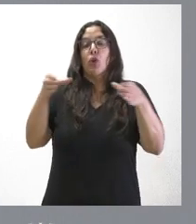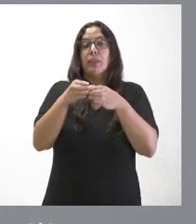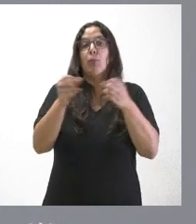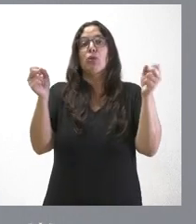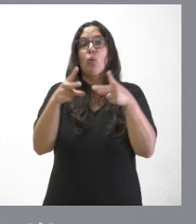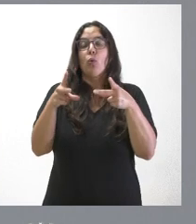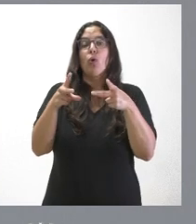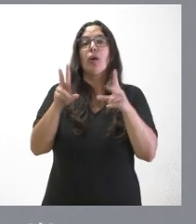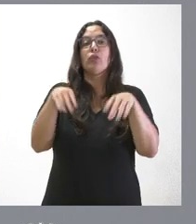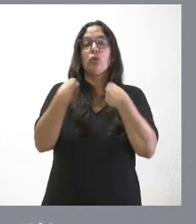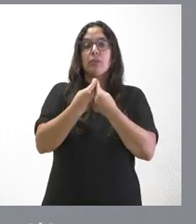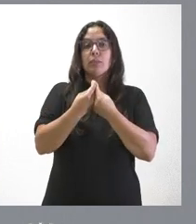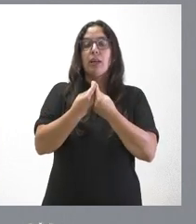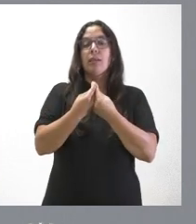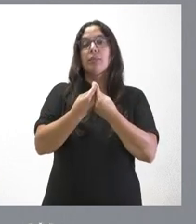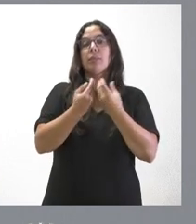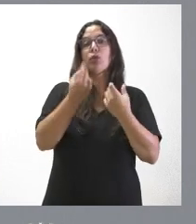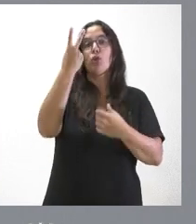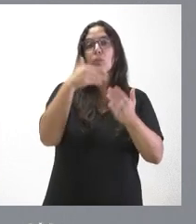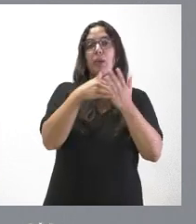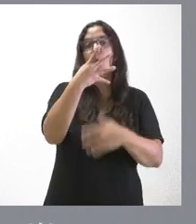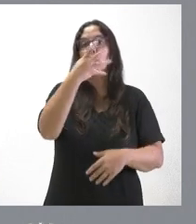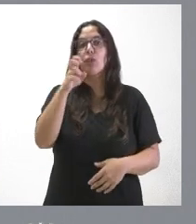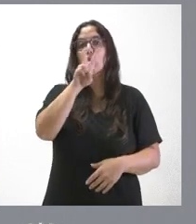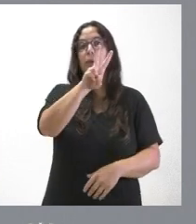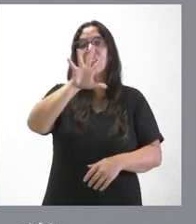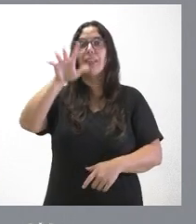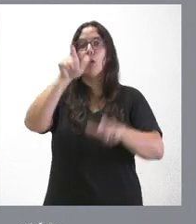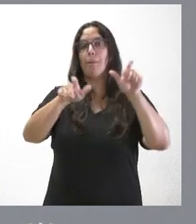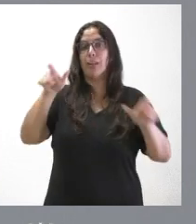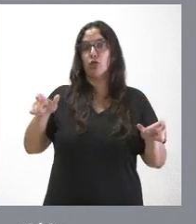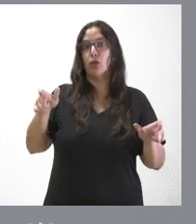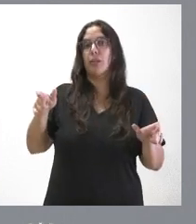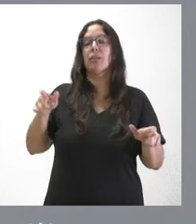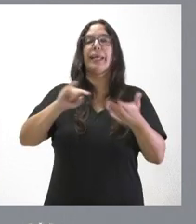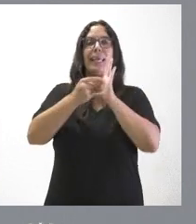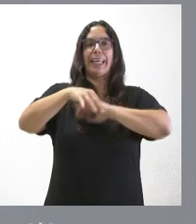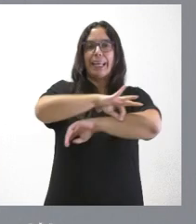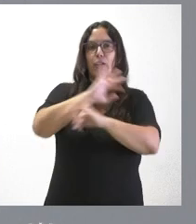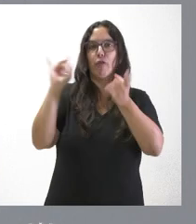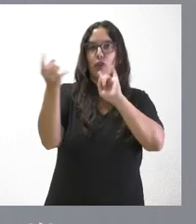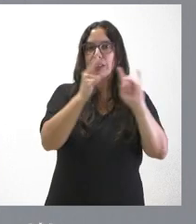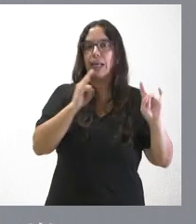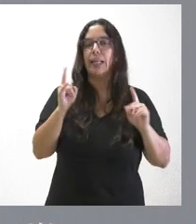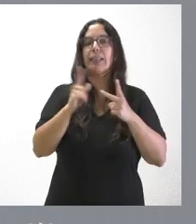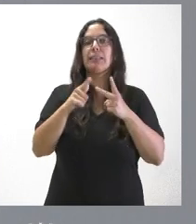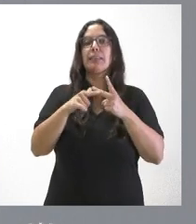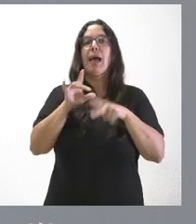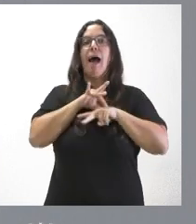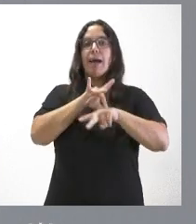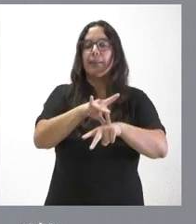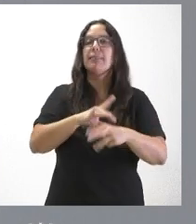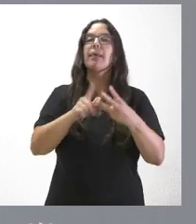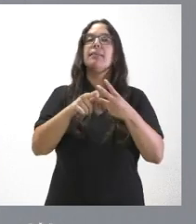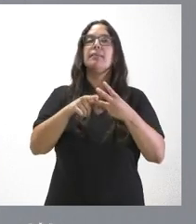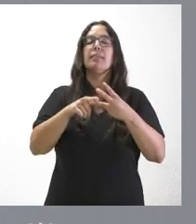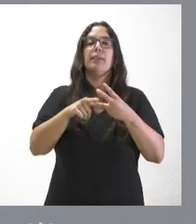asciende actualmente a un total de 2.425 personas, que son los ingenieros forestales, los agentes forestales, los